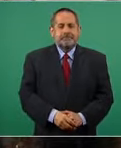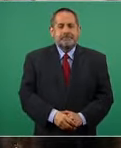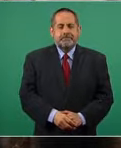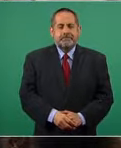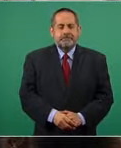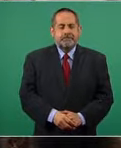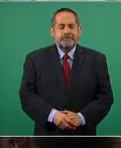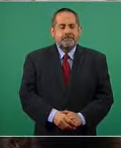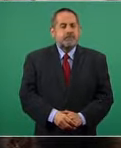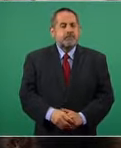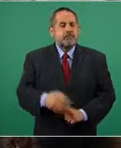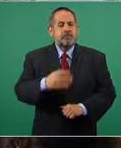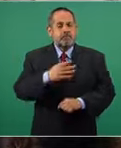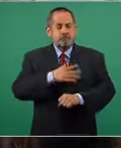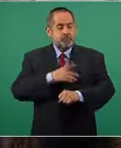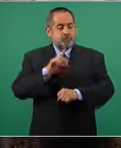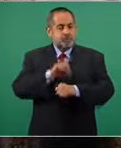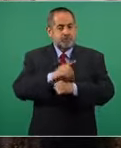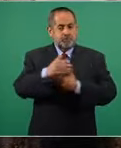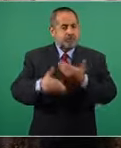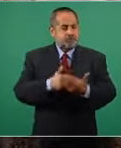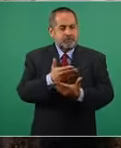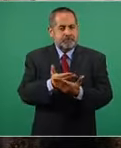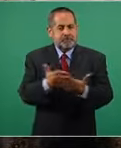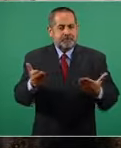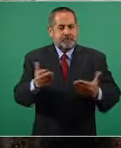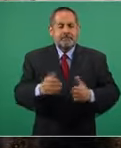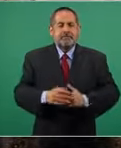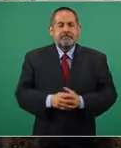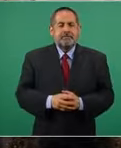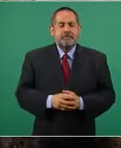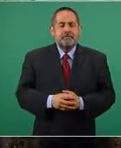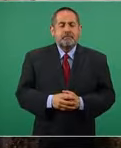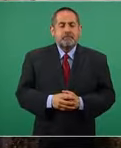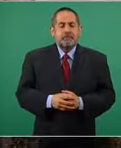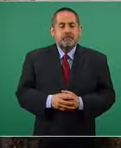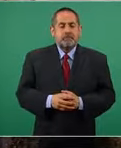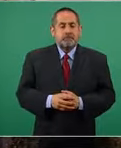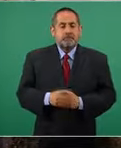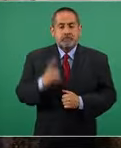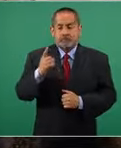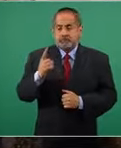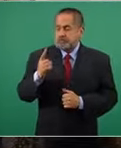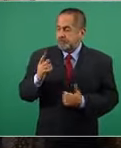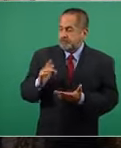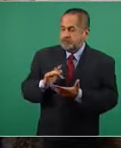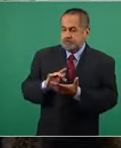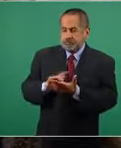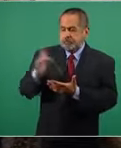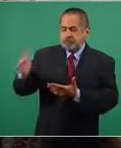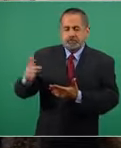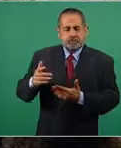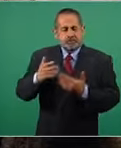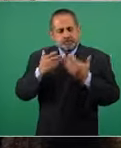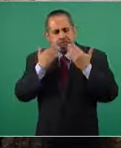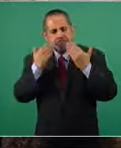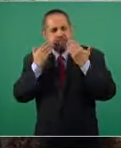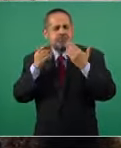Muy bien, buenos días a todas y todos. Primero, darle las gracias a la generosidad